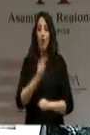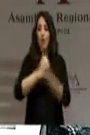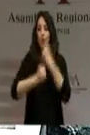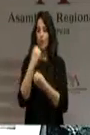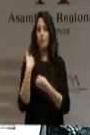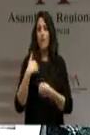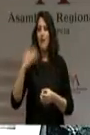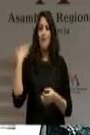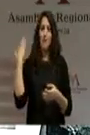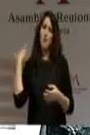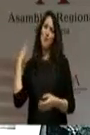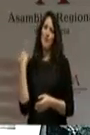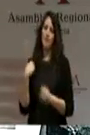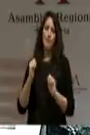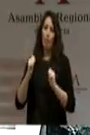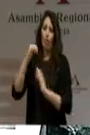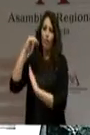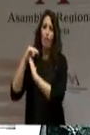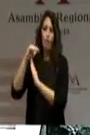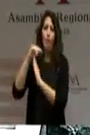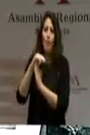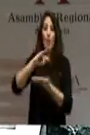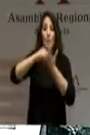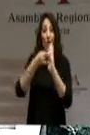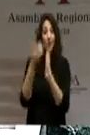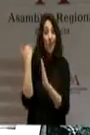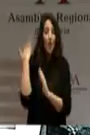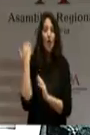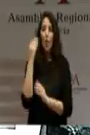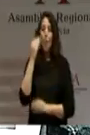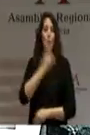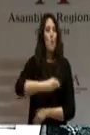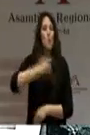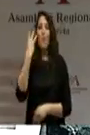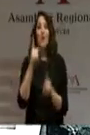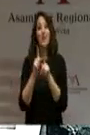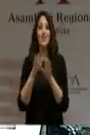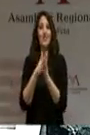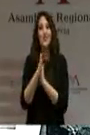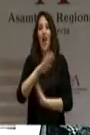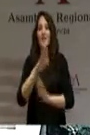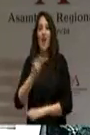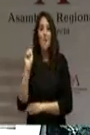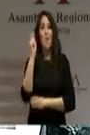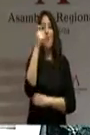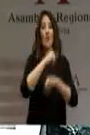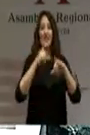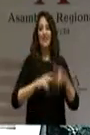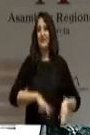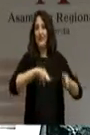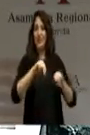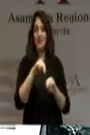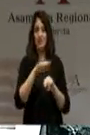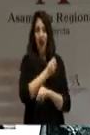años, de grandes proyectos que nos iban a sacar a la región de la crisis, fracasados unos, paralizados y abandonados